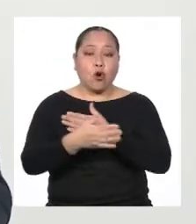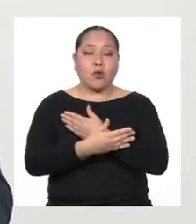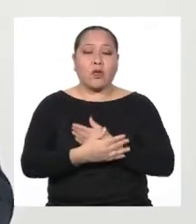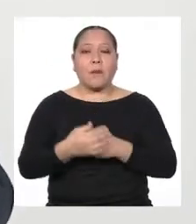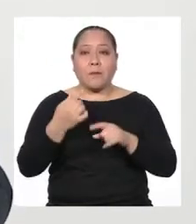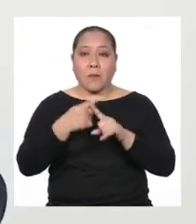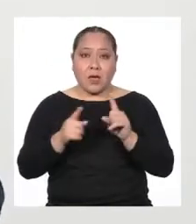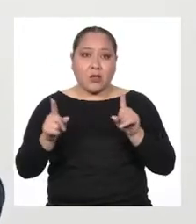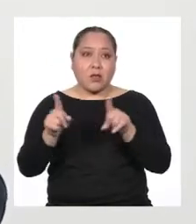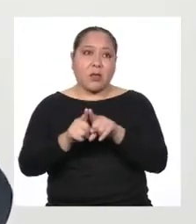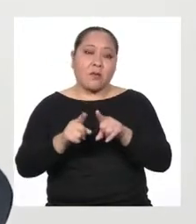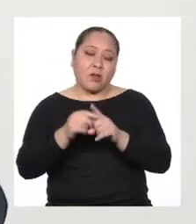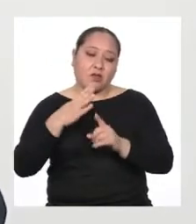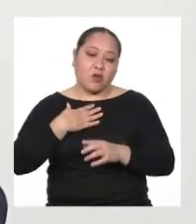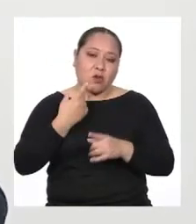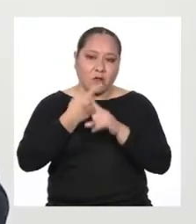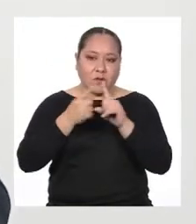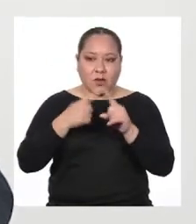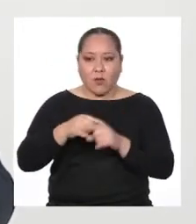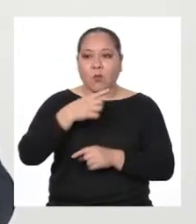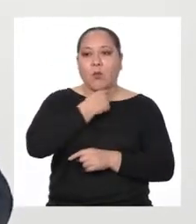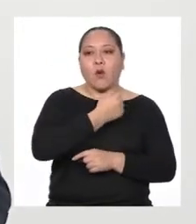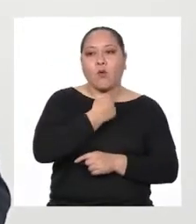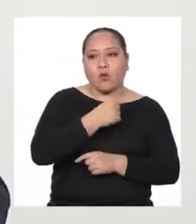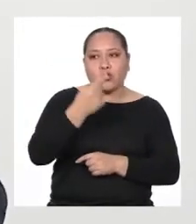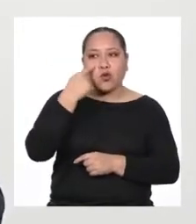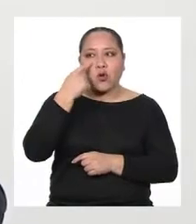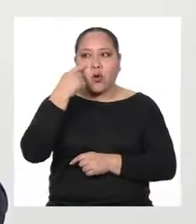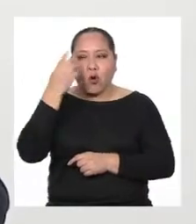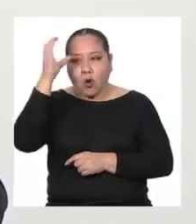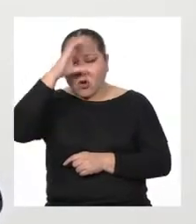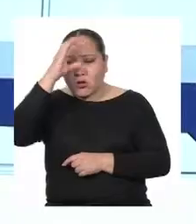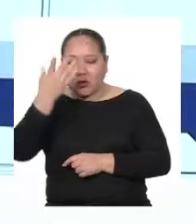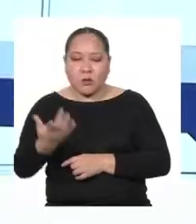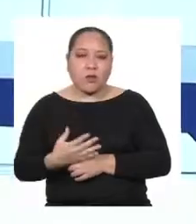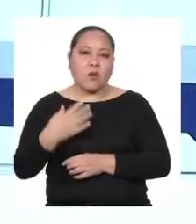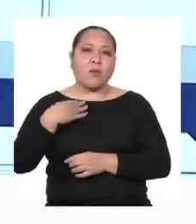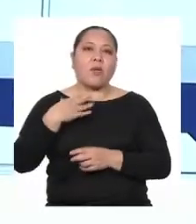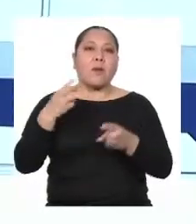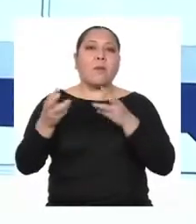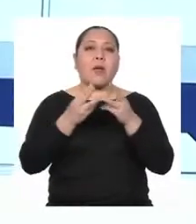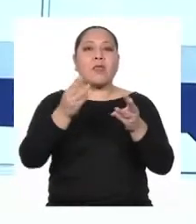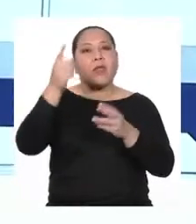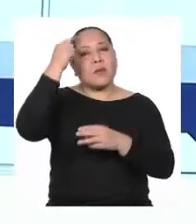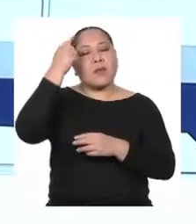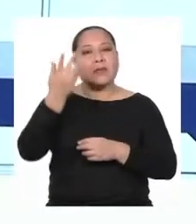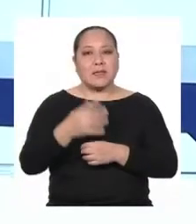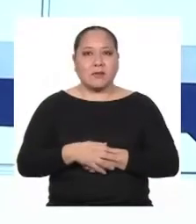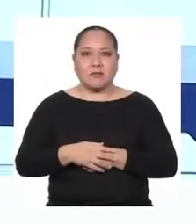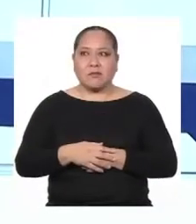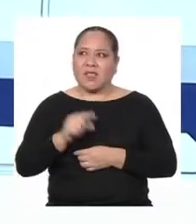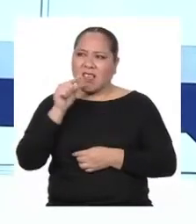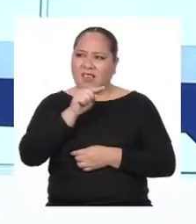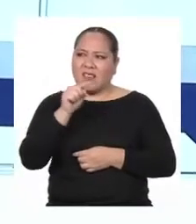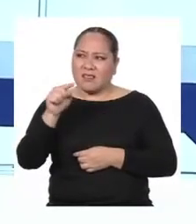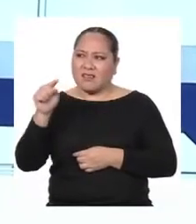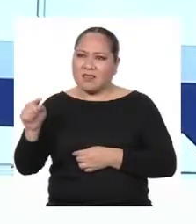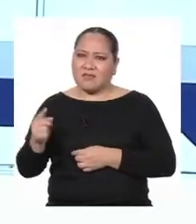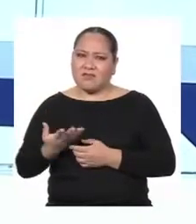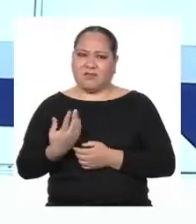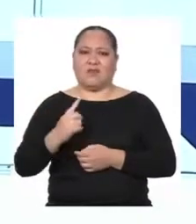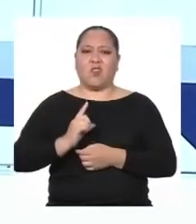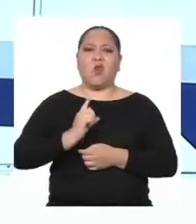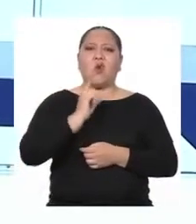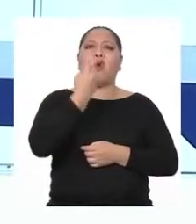diferencio por mis gustos Conocimientos y manera de pensar Qué increíble que todas esas cositas Nos hagan